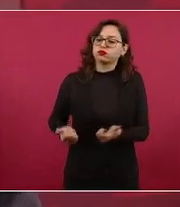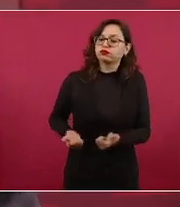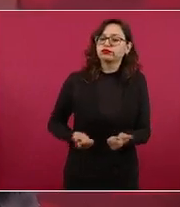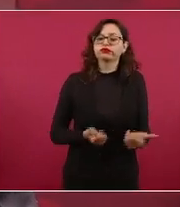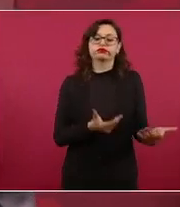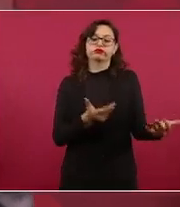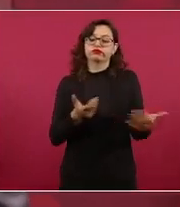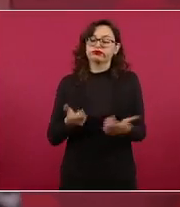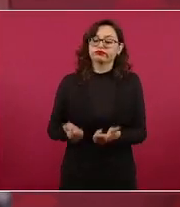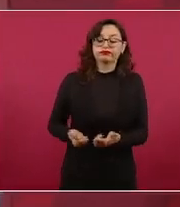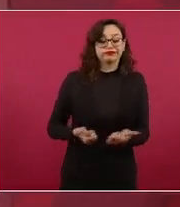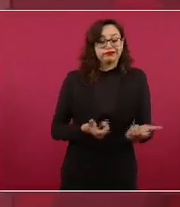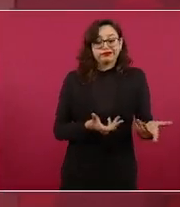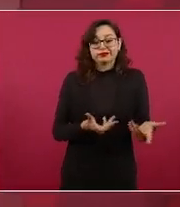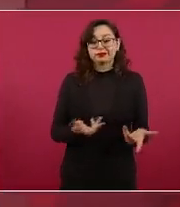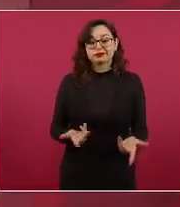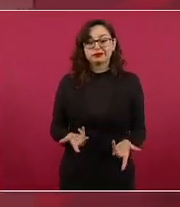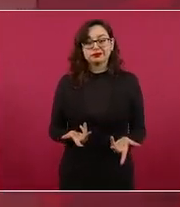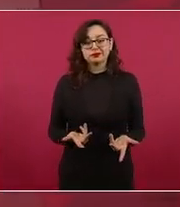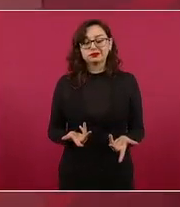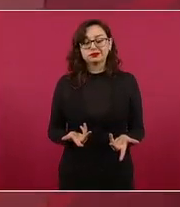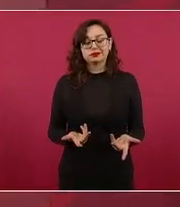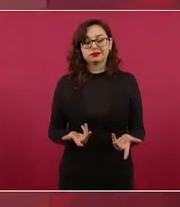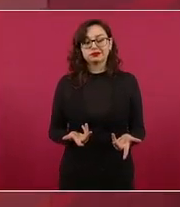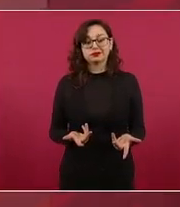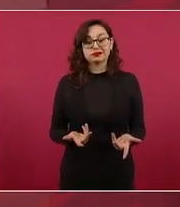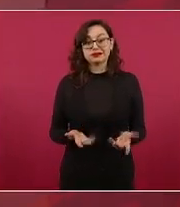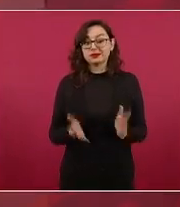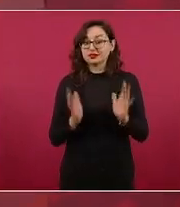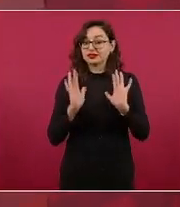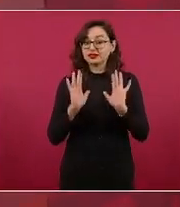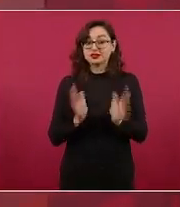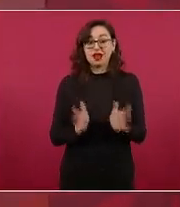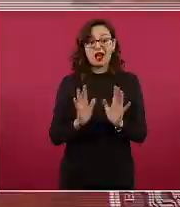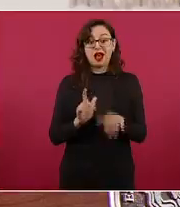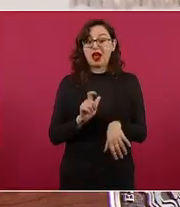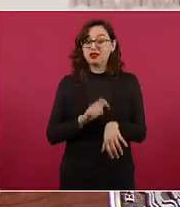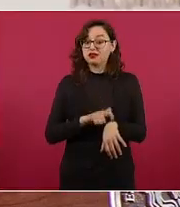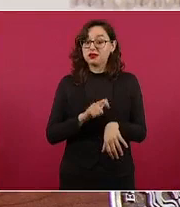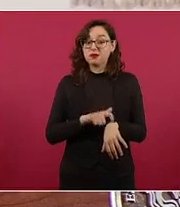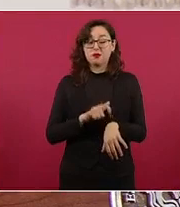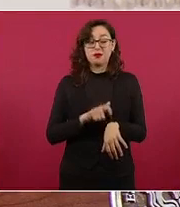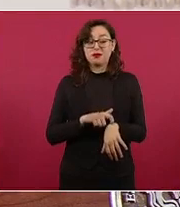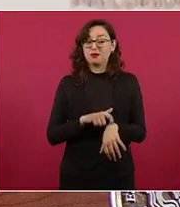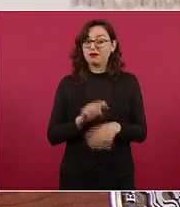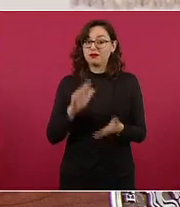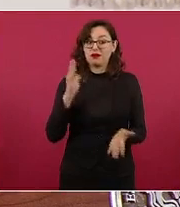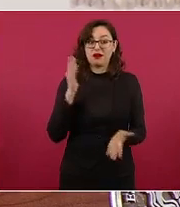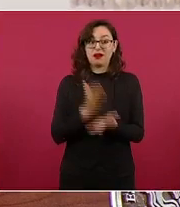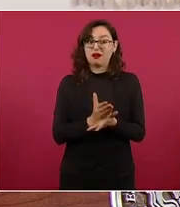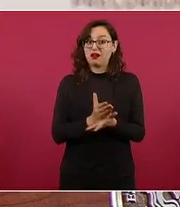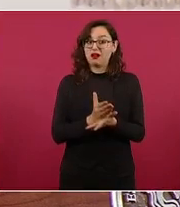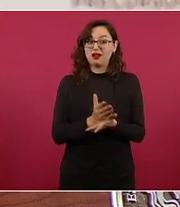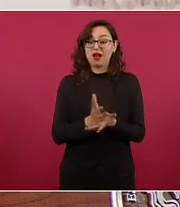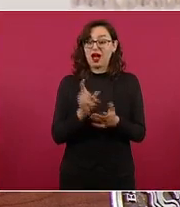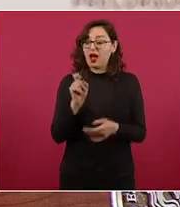y que ya no hay agua suficiente